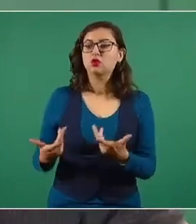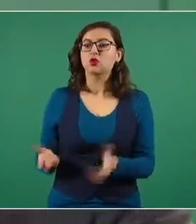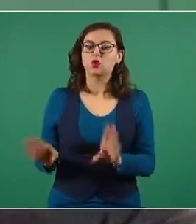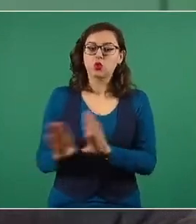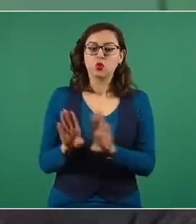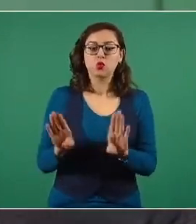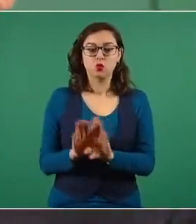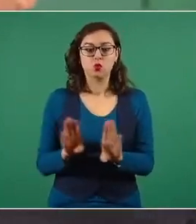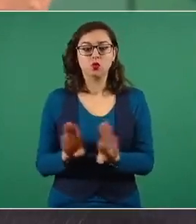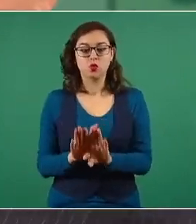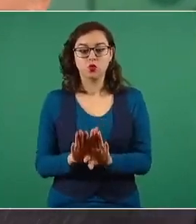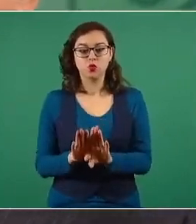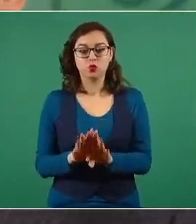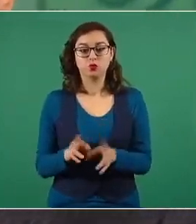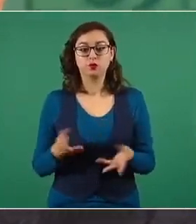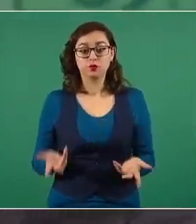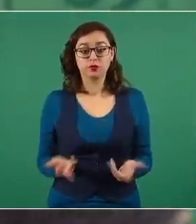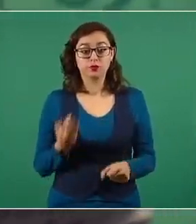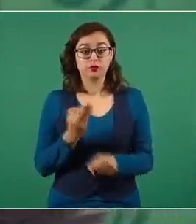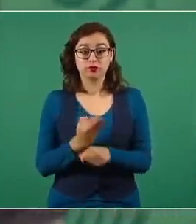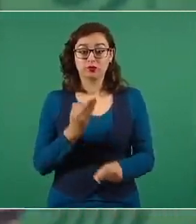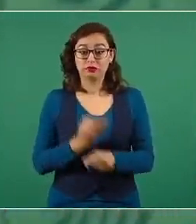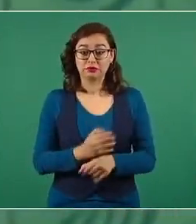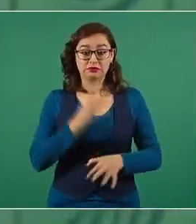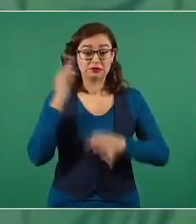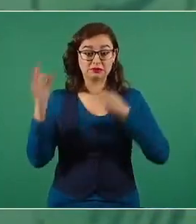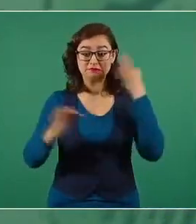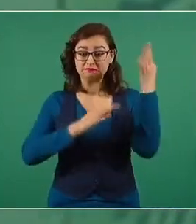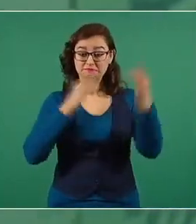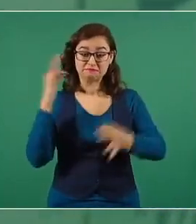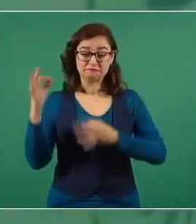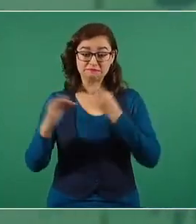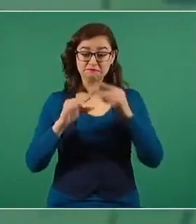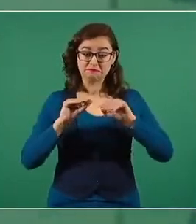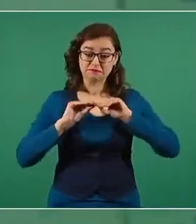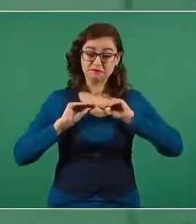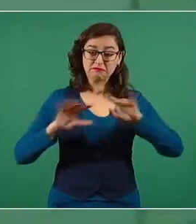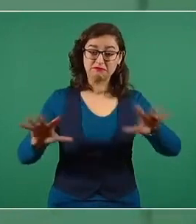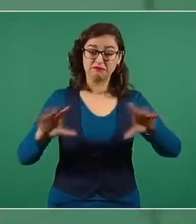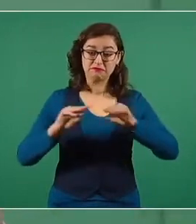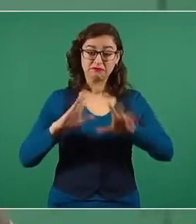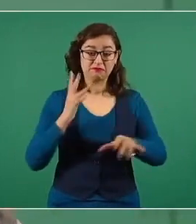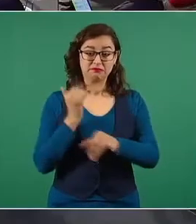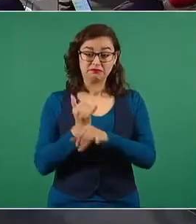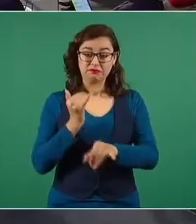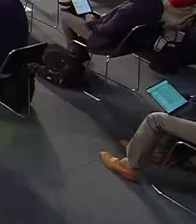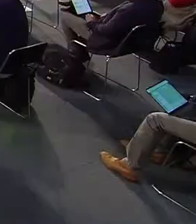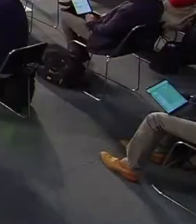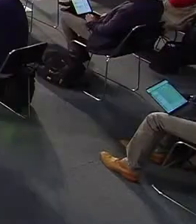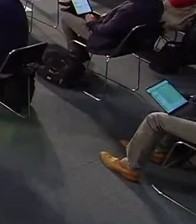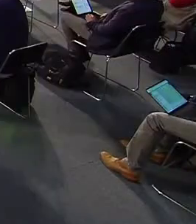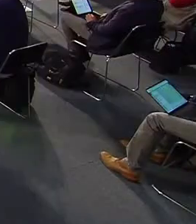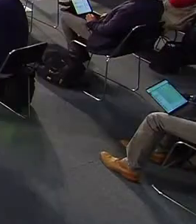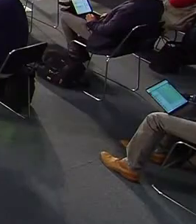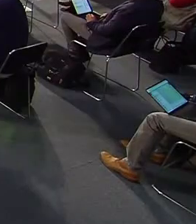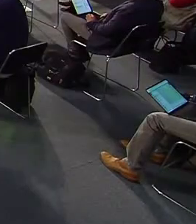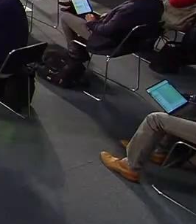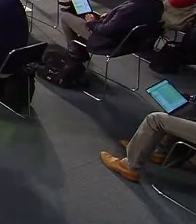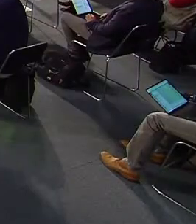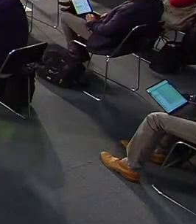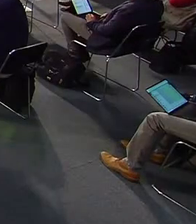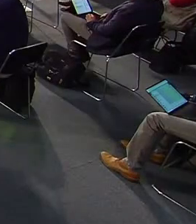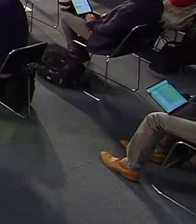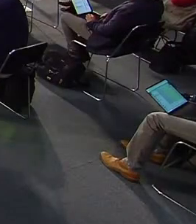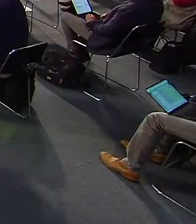Estamos hablando de este bombardeo que hay de los medios electrónicos, todas